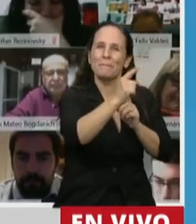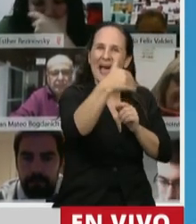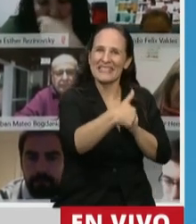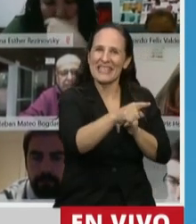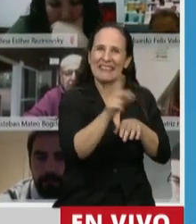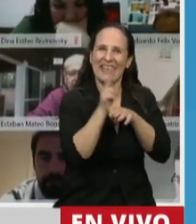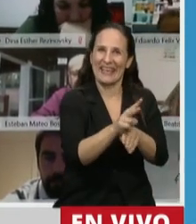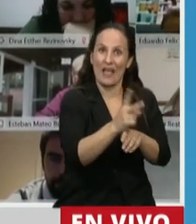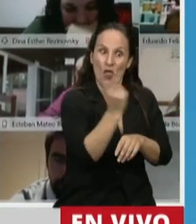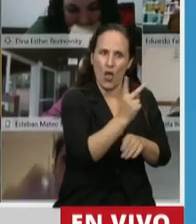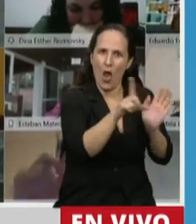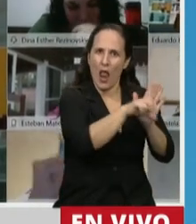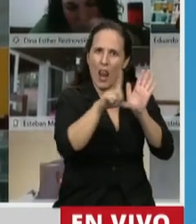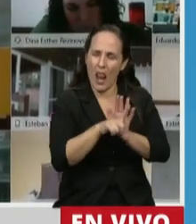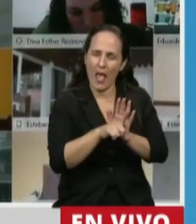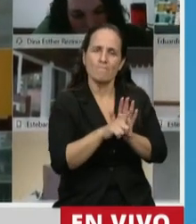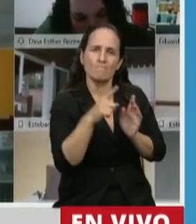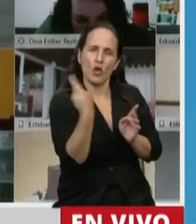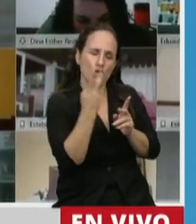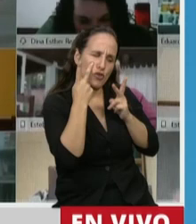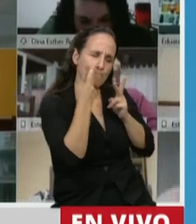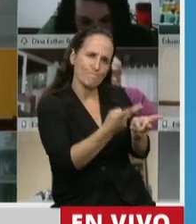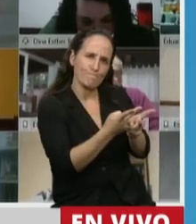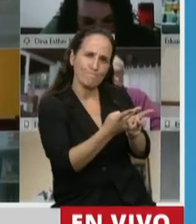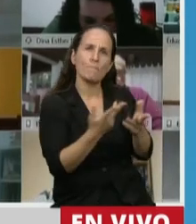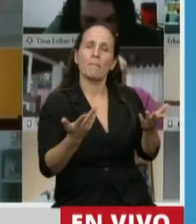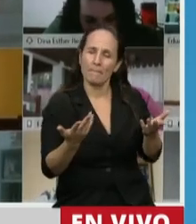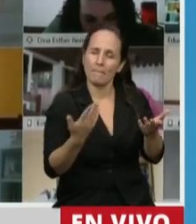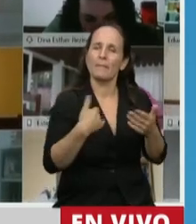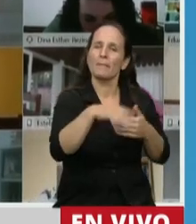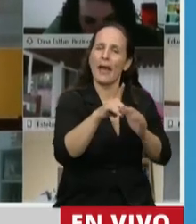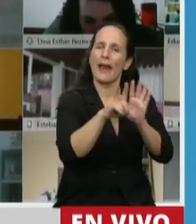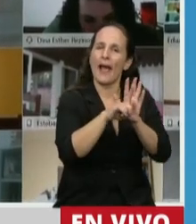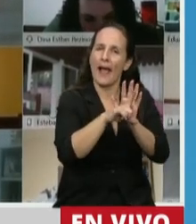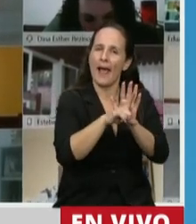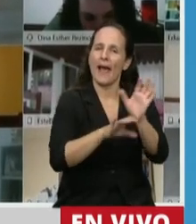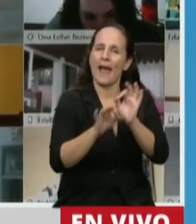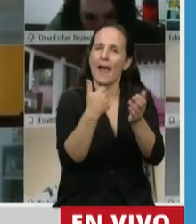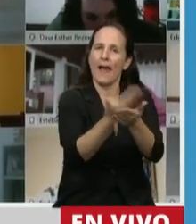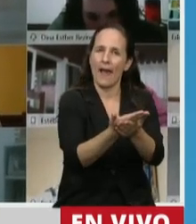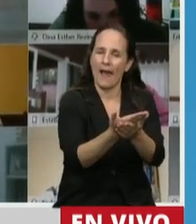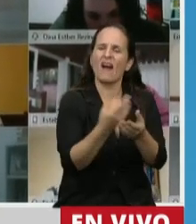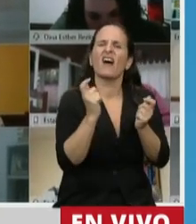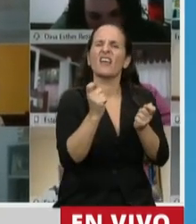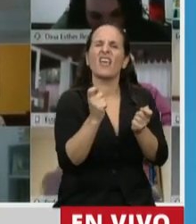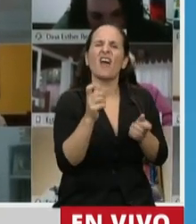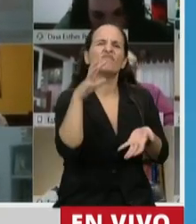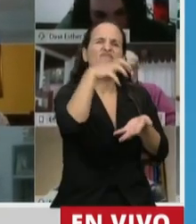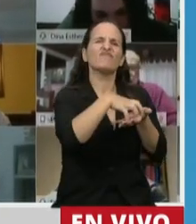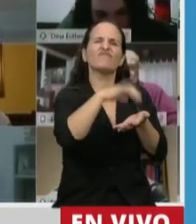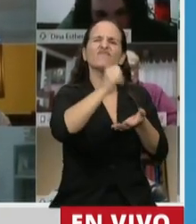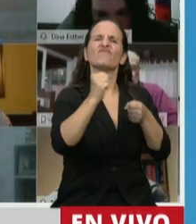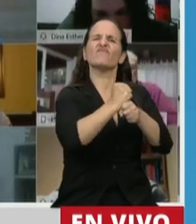Esas dos leyes van a ser tenidas en cuenta para que cuando la reglamentación, la autoridad de aplicación de la ley